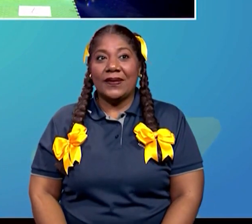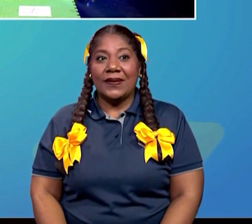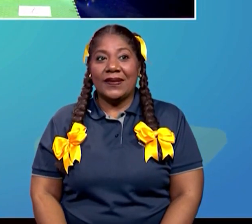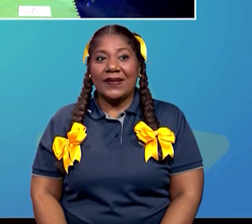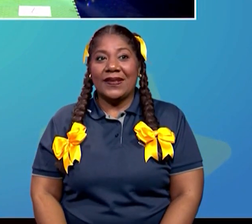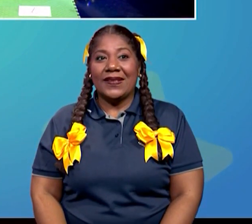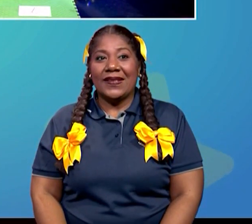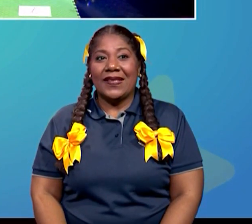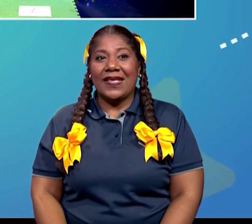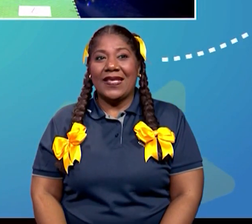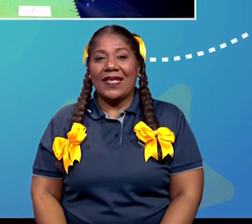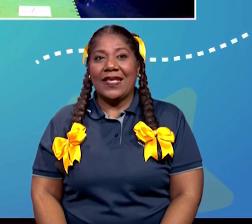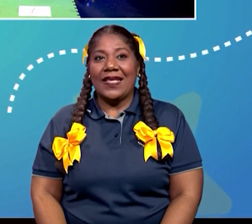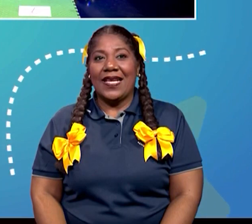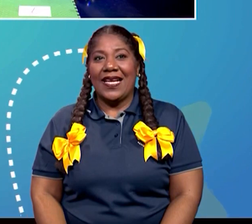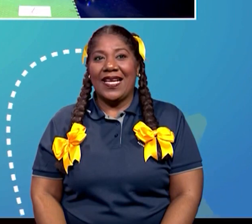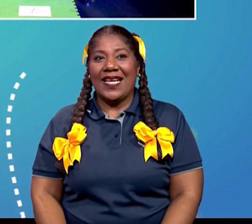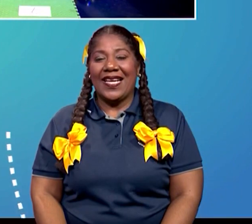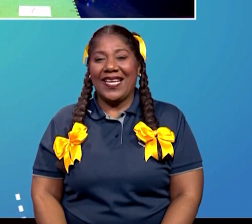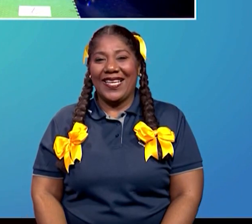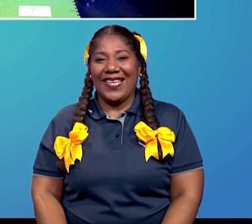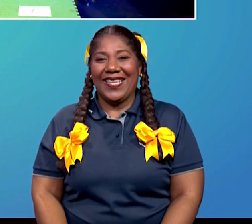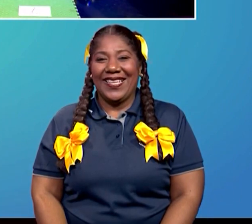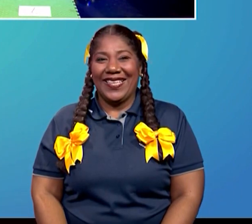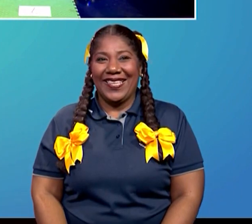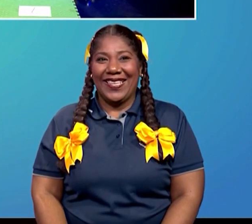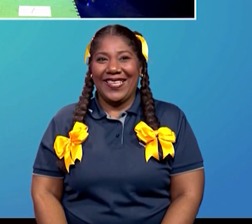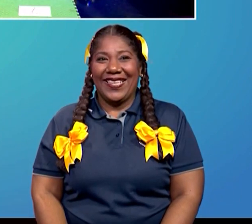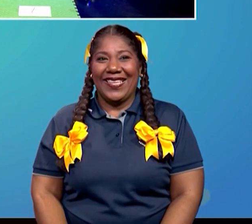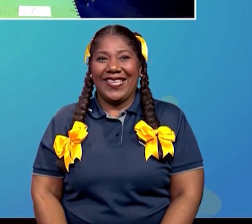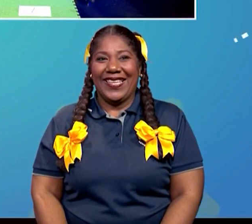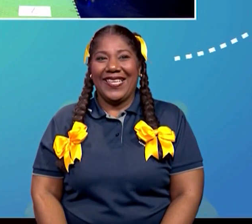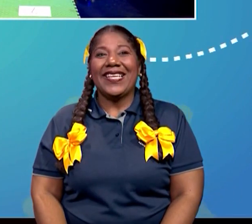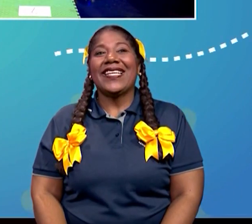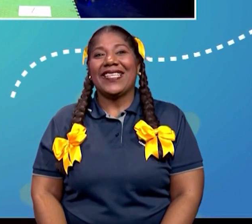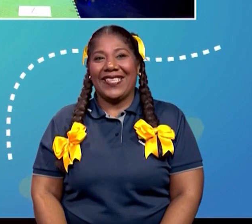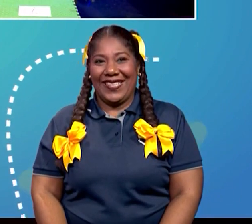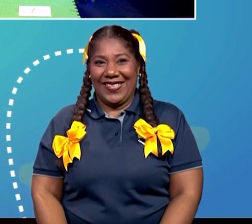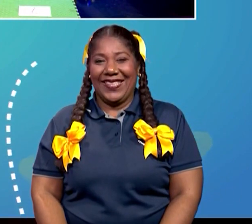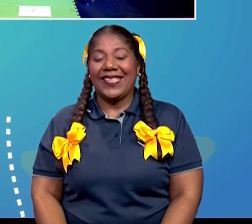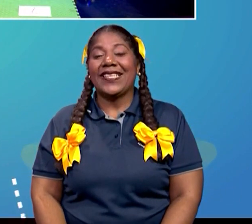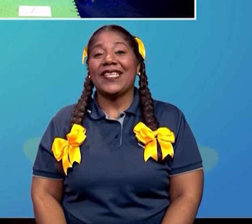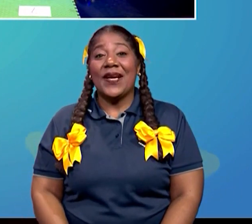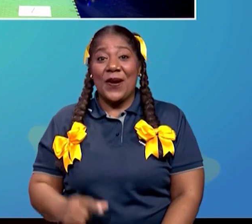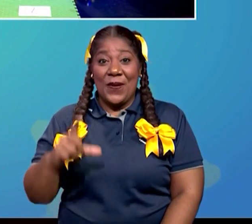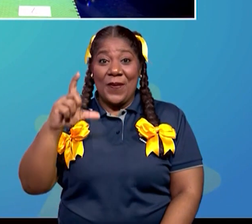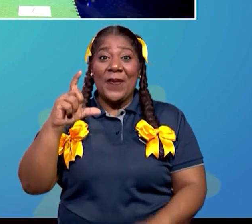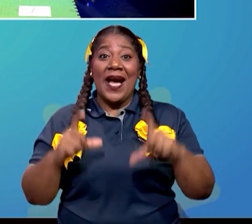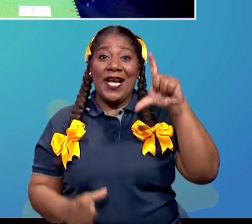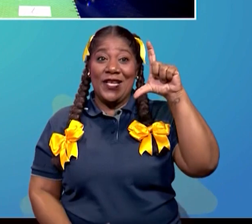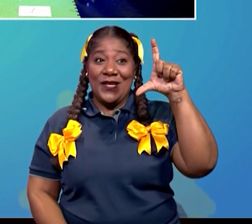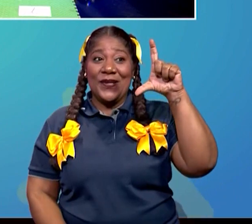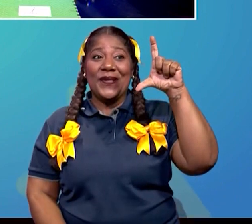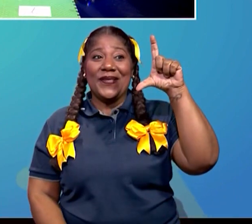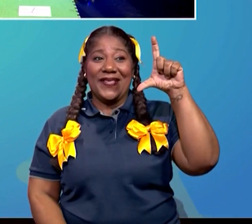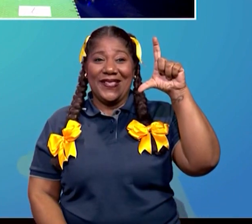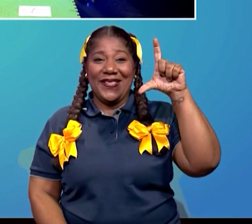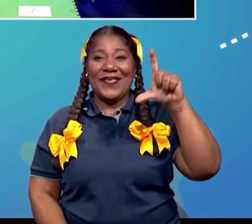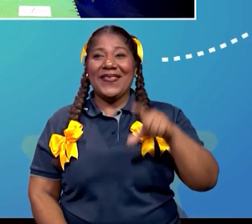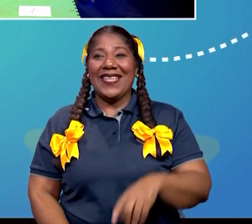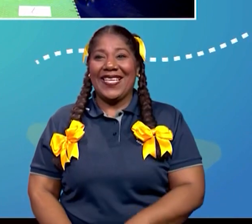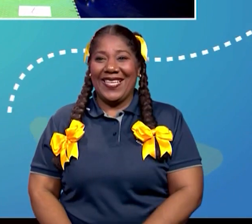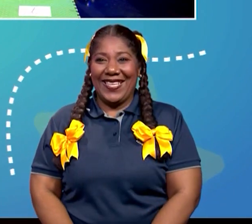¡México! ¡México! ¡A ver, Jennifer! ¡México, eso! ¡Con mayúscula, excelente!